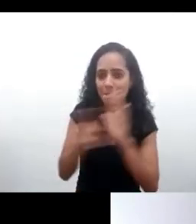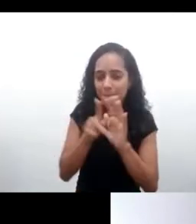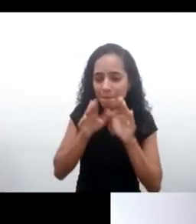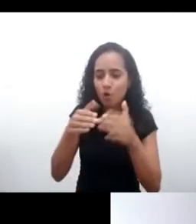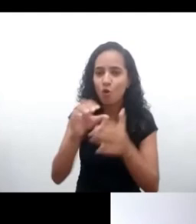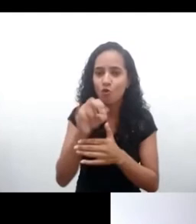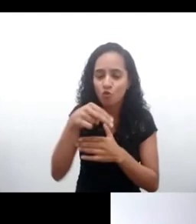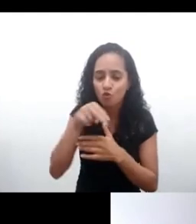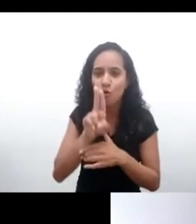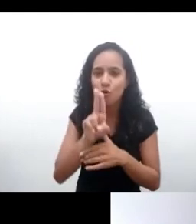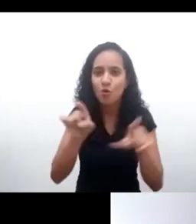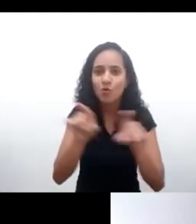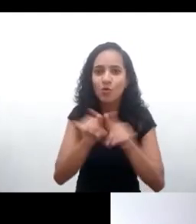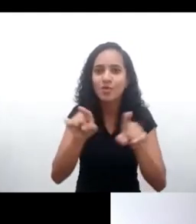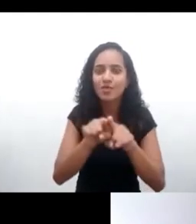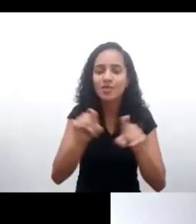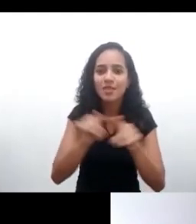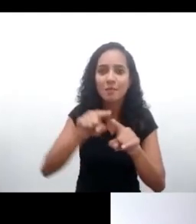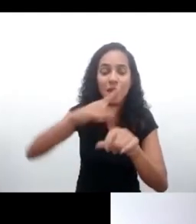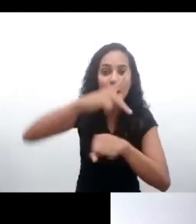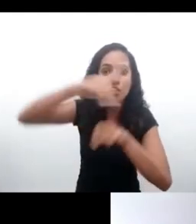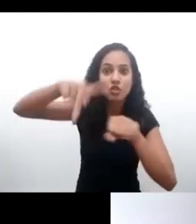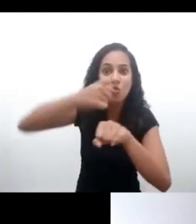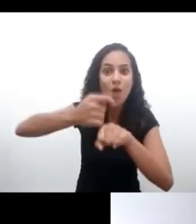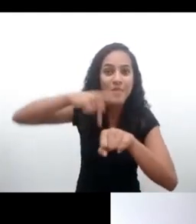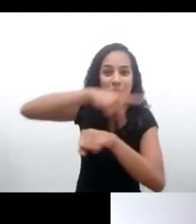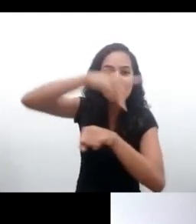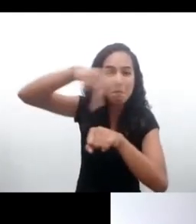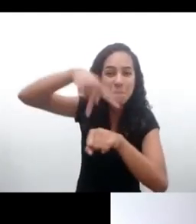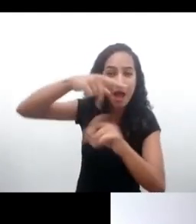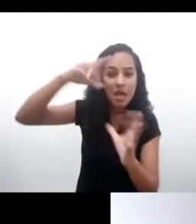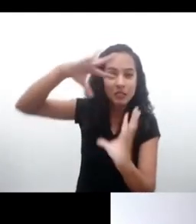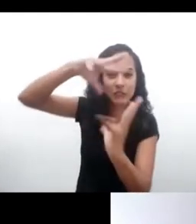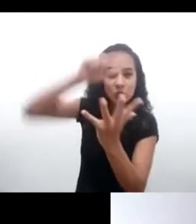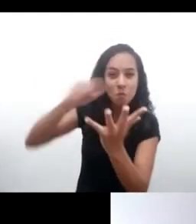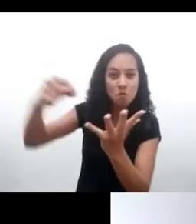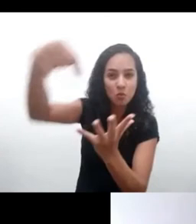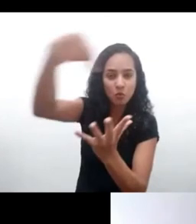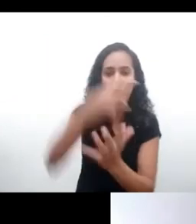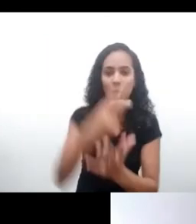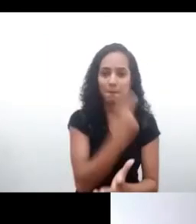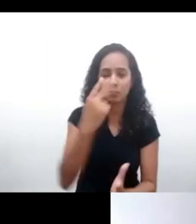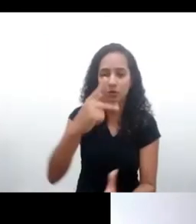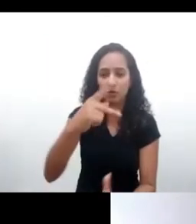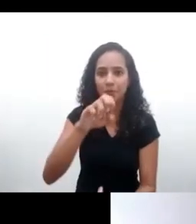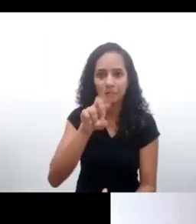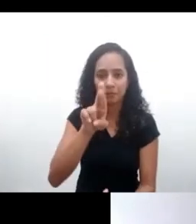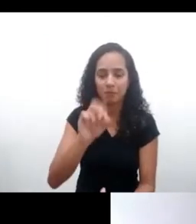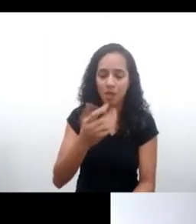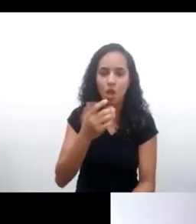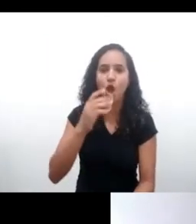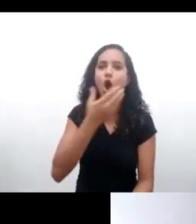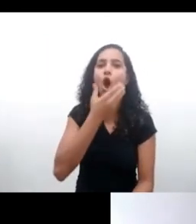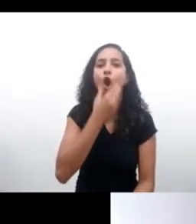del sistema ONU y por lo tanto por parte de casi todos los países del mundo. Soy Pedro, un hombre